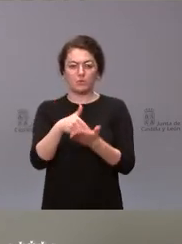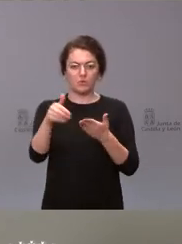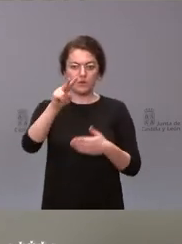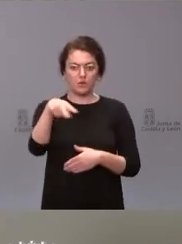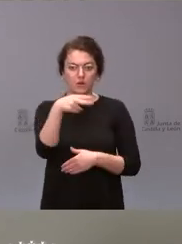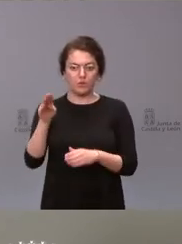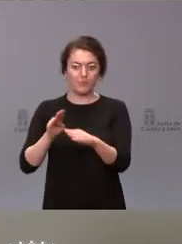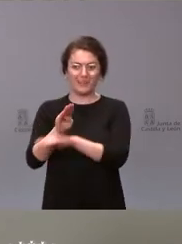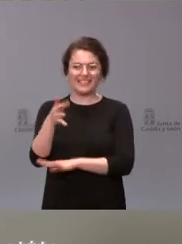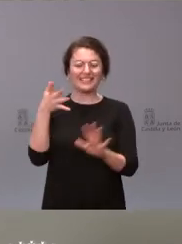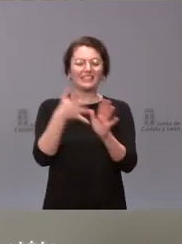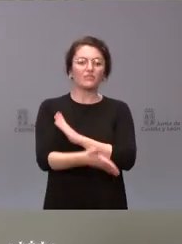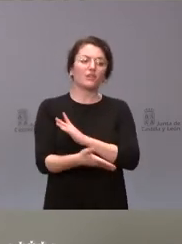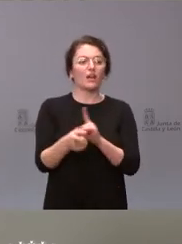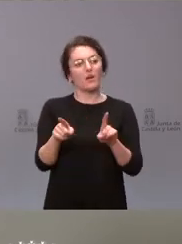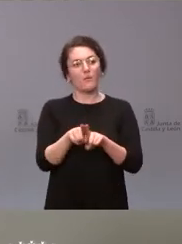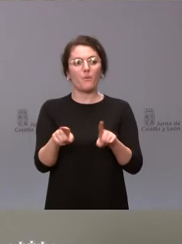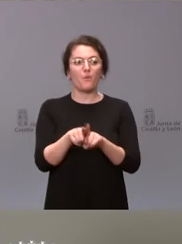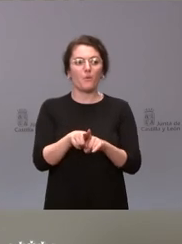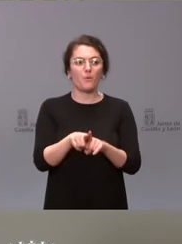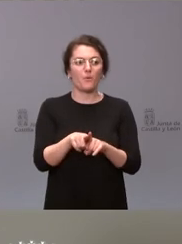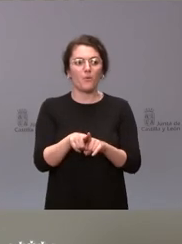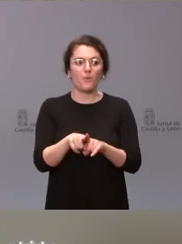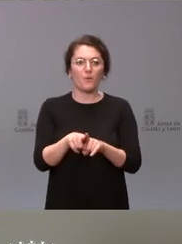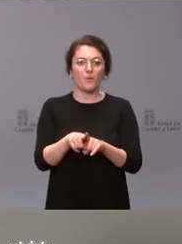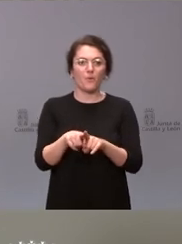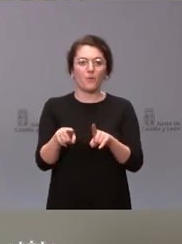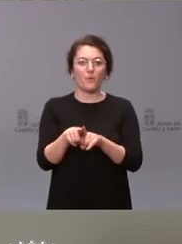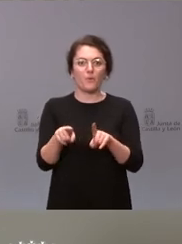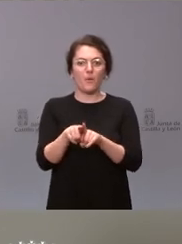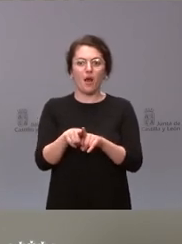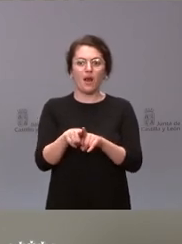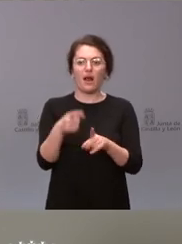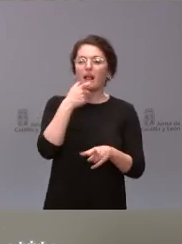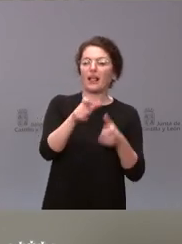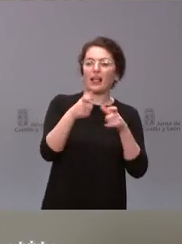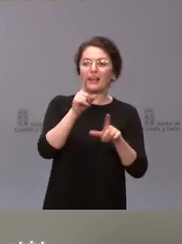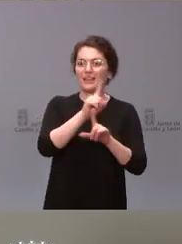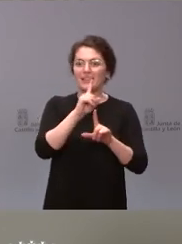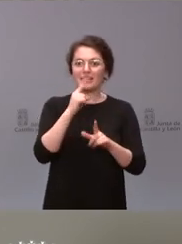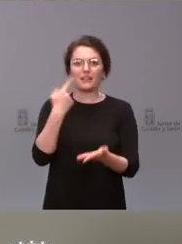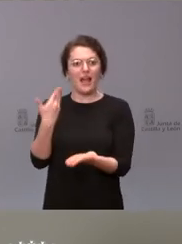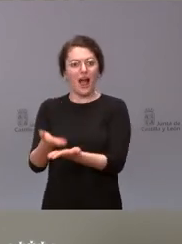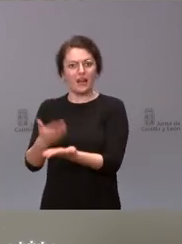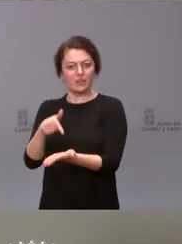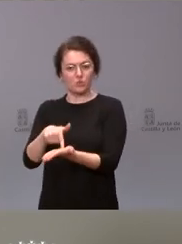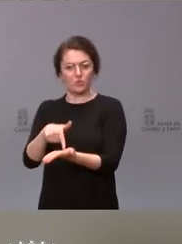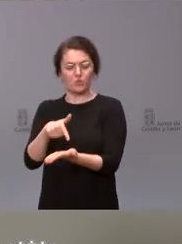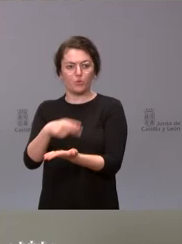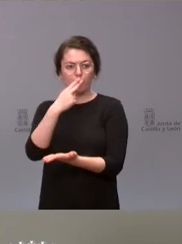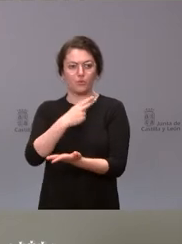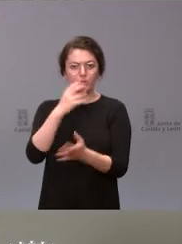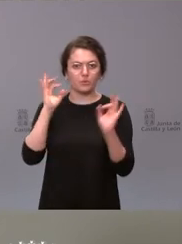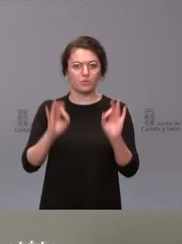no se trata solo de actuar por la vía de las palabras sino actuar por la vía de los hechos y por la vía de los compromisos y si hablamos